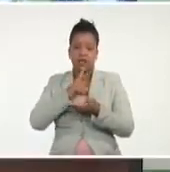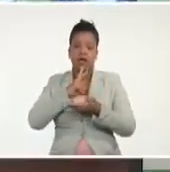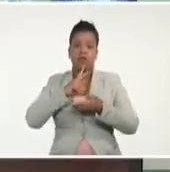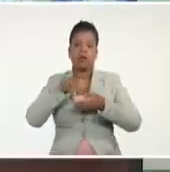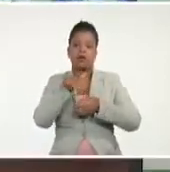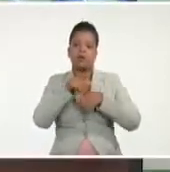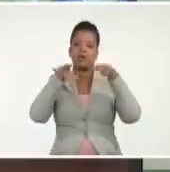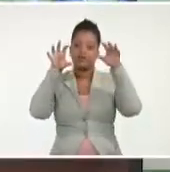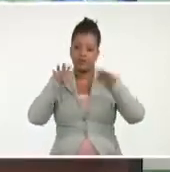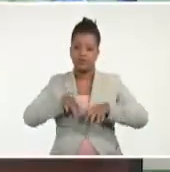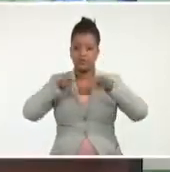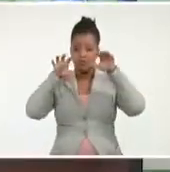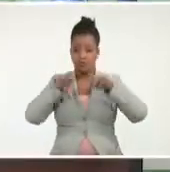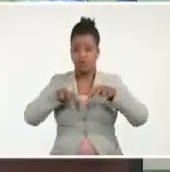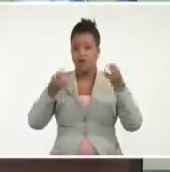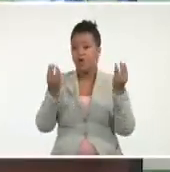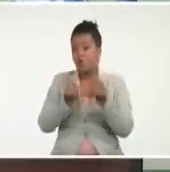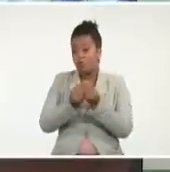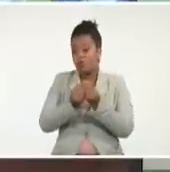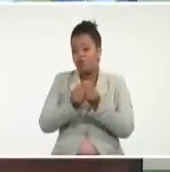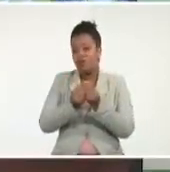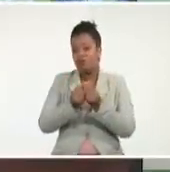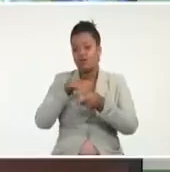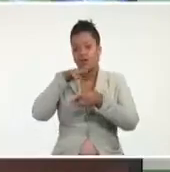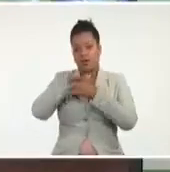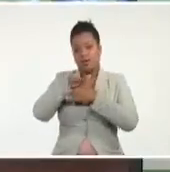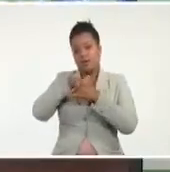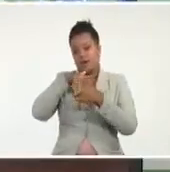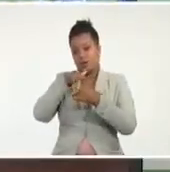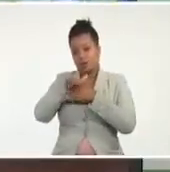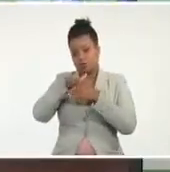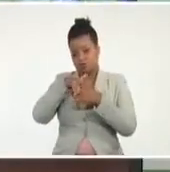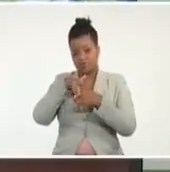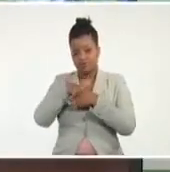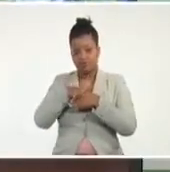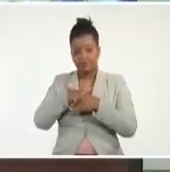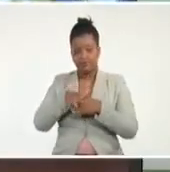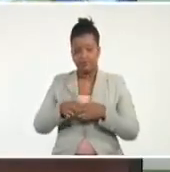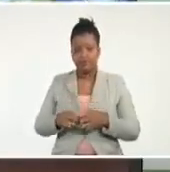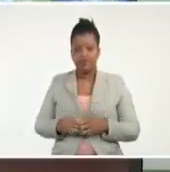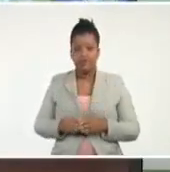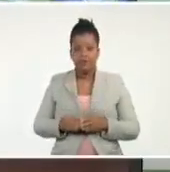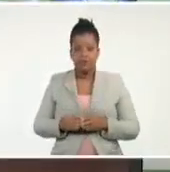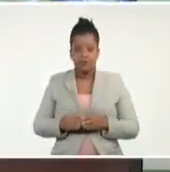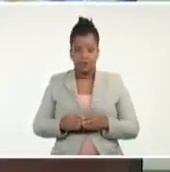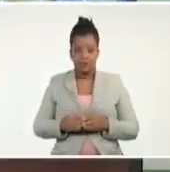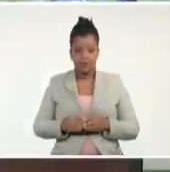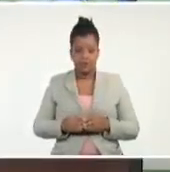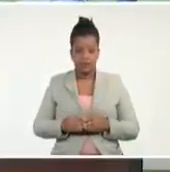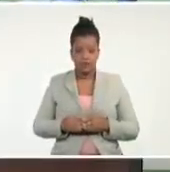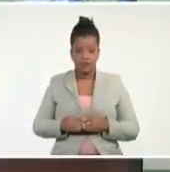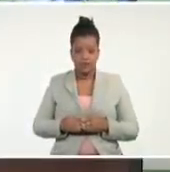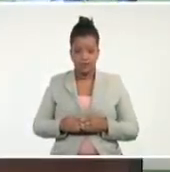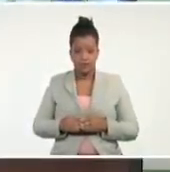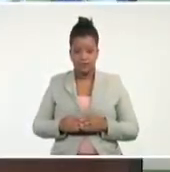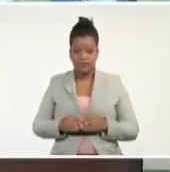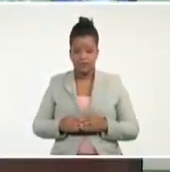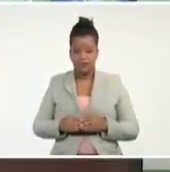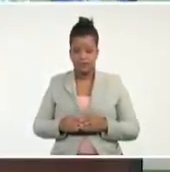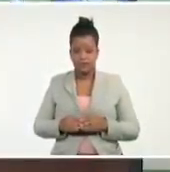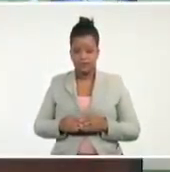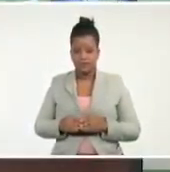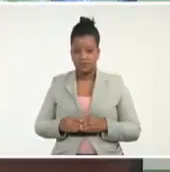y el agua de lluvia puede estar más allá el terreno venir así y el agua venir en torrente